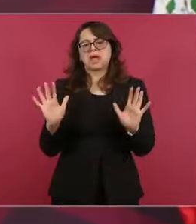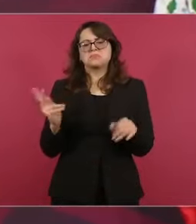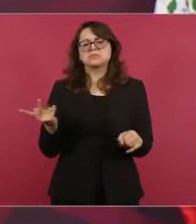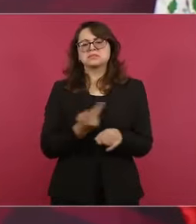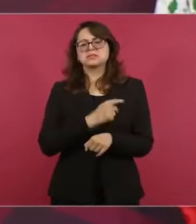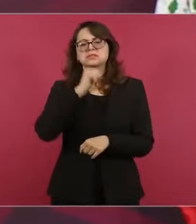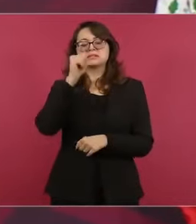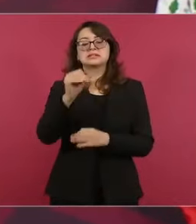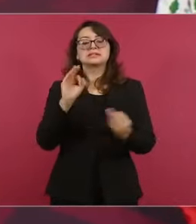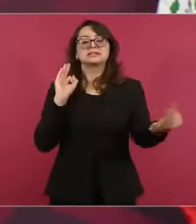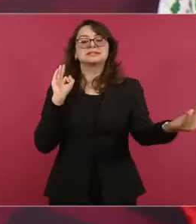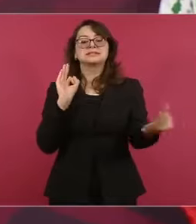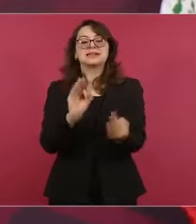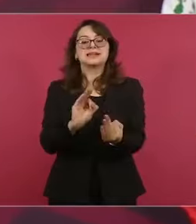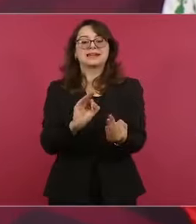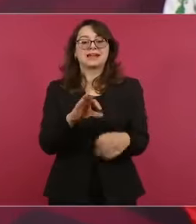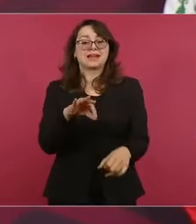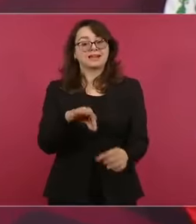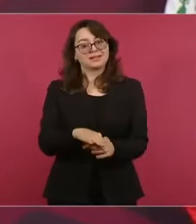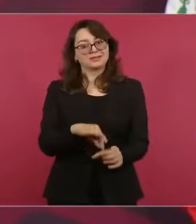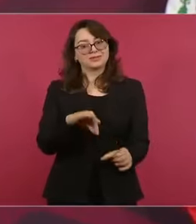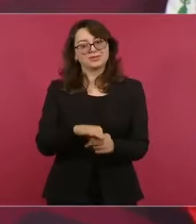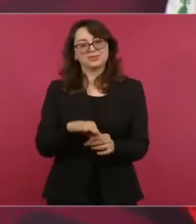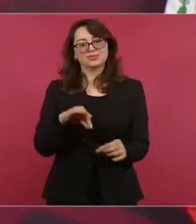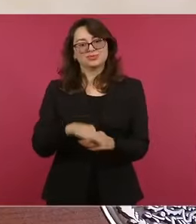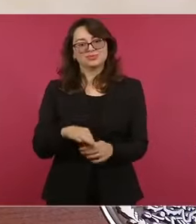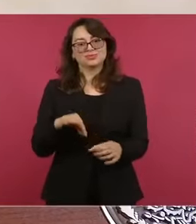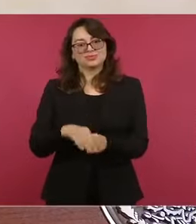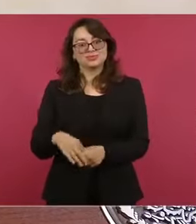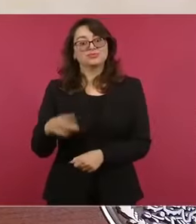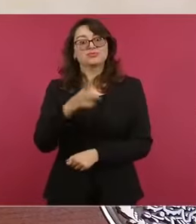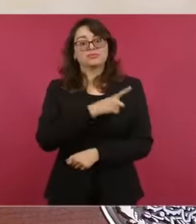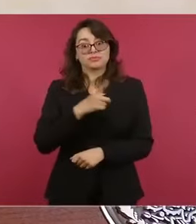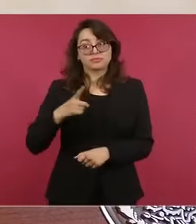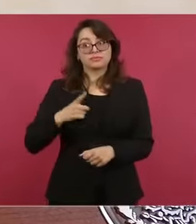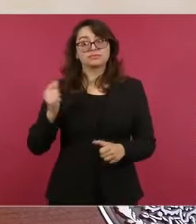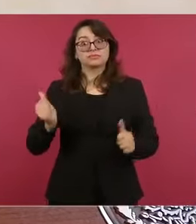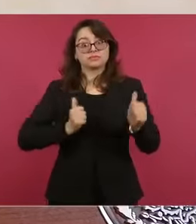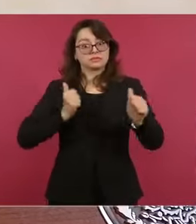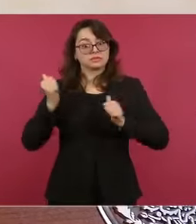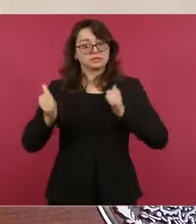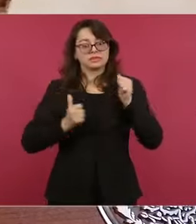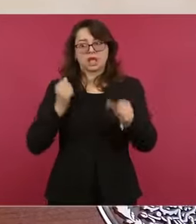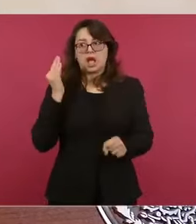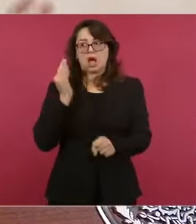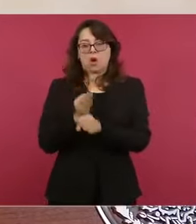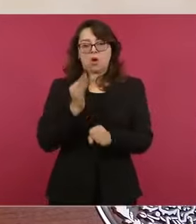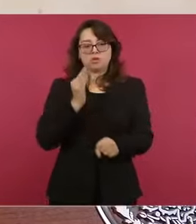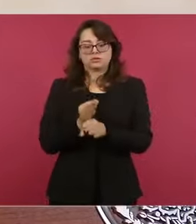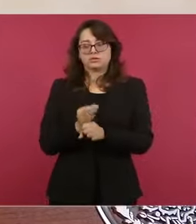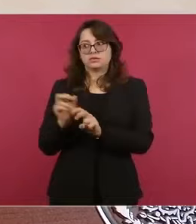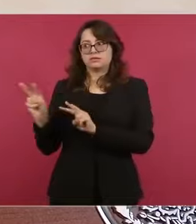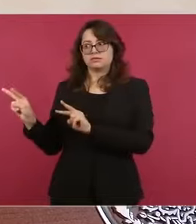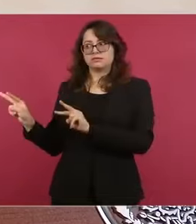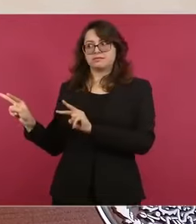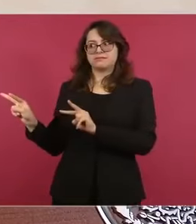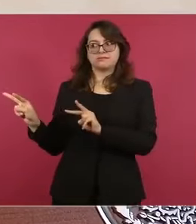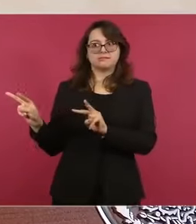y hay que aprovechar todo esto, porque todo esto ayuda mucho